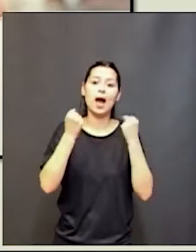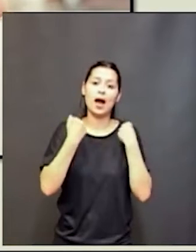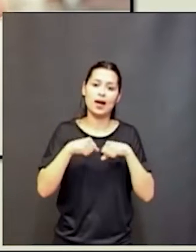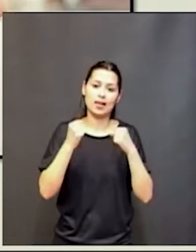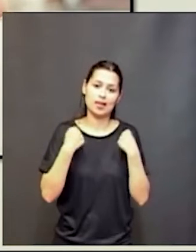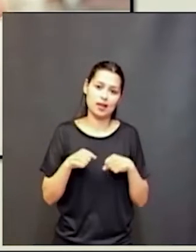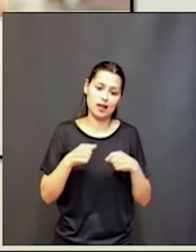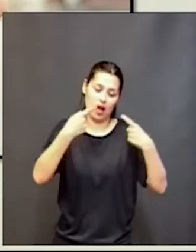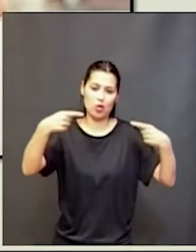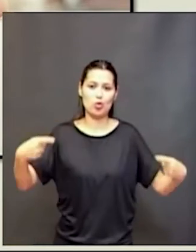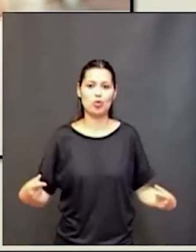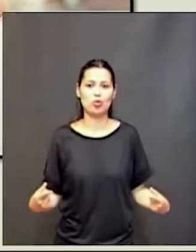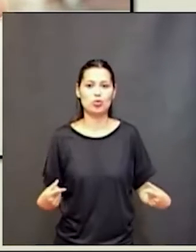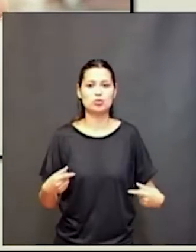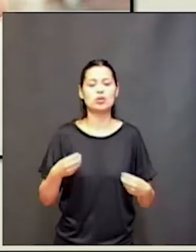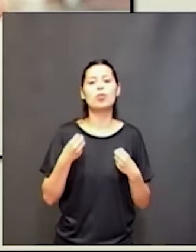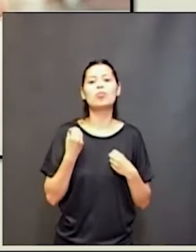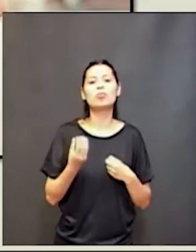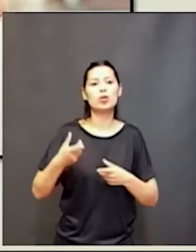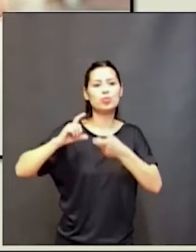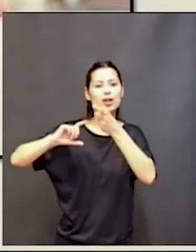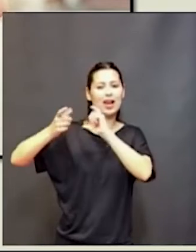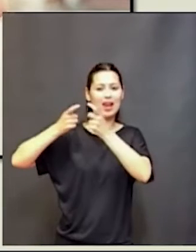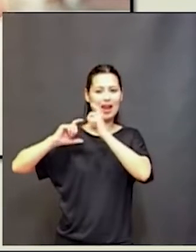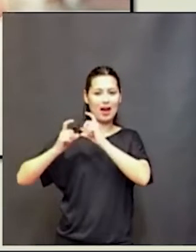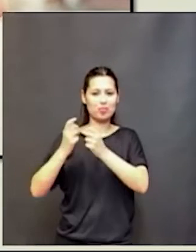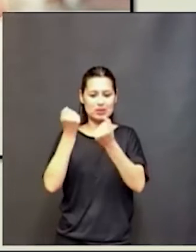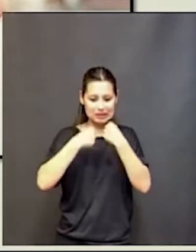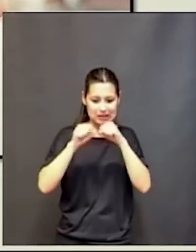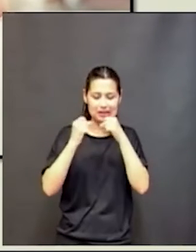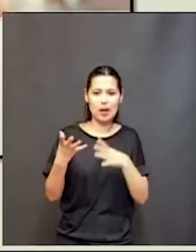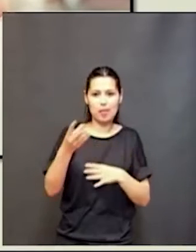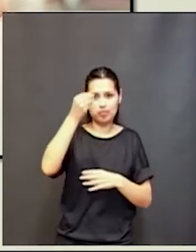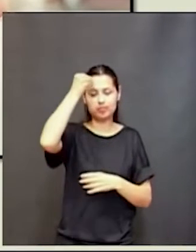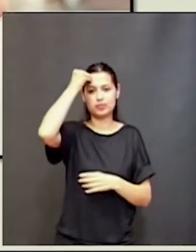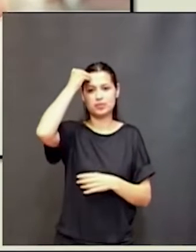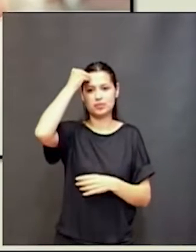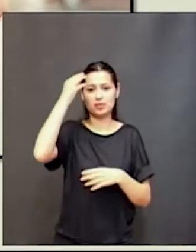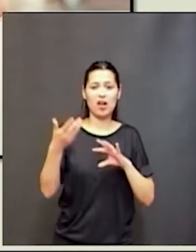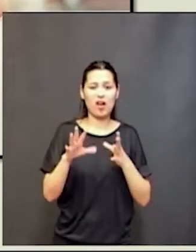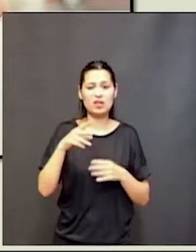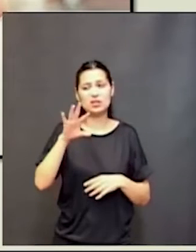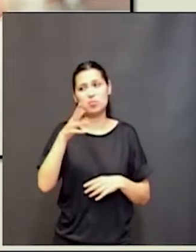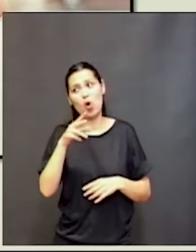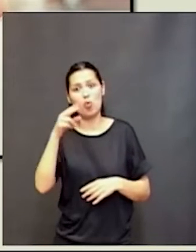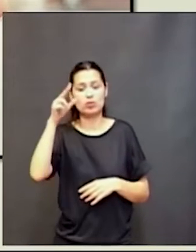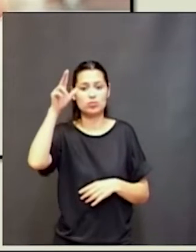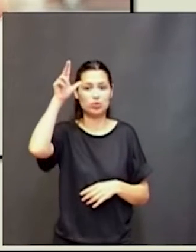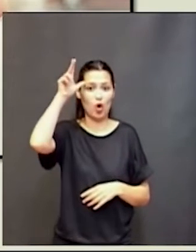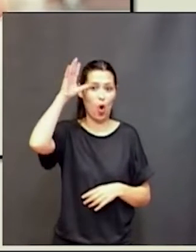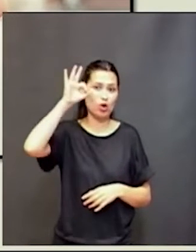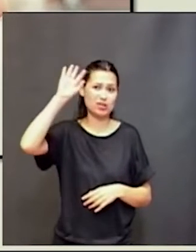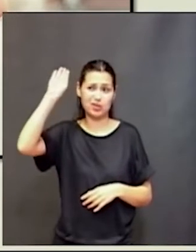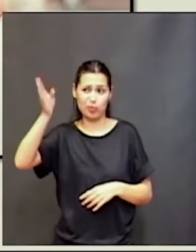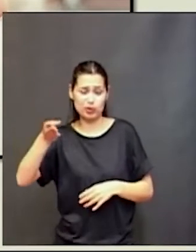que pasa muchas veces es que el 80% de lo que hacemos en las clases es hablar, hoy yo estoy hablando porque